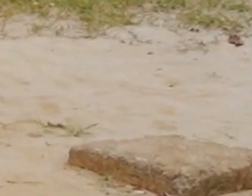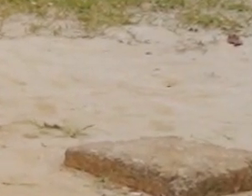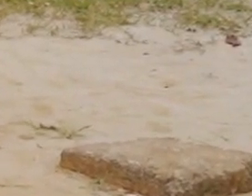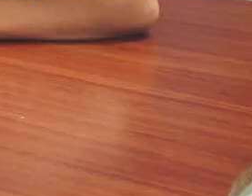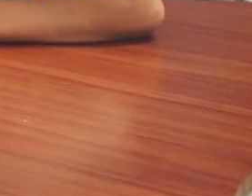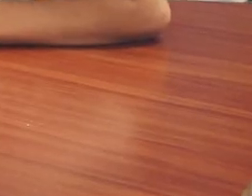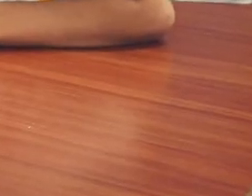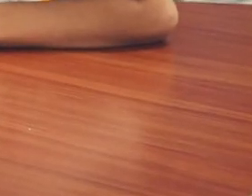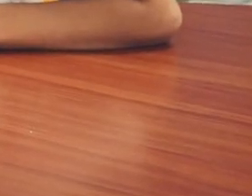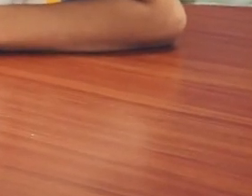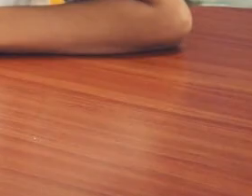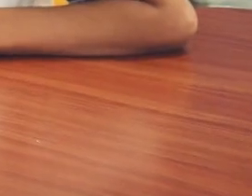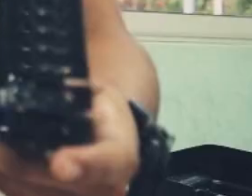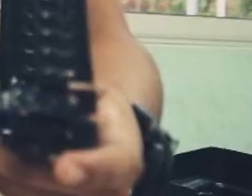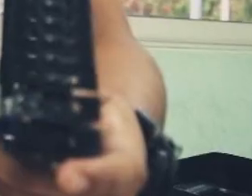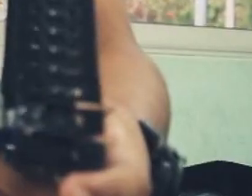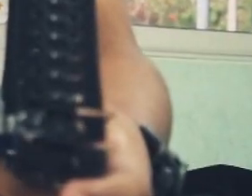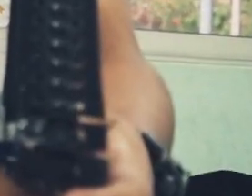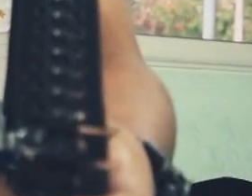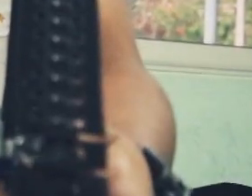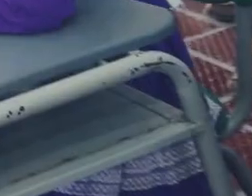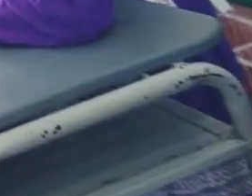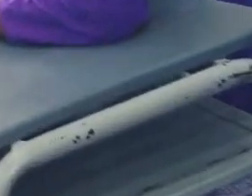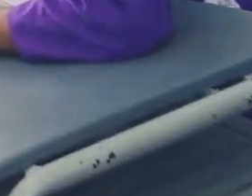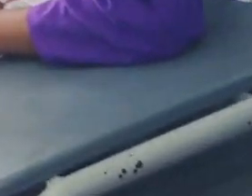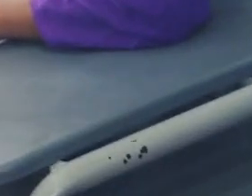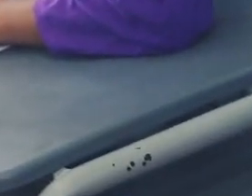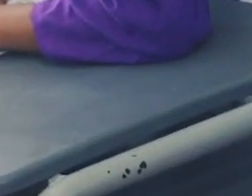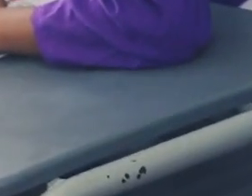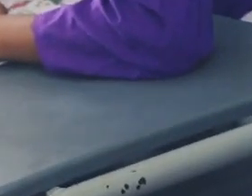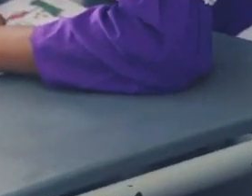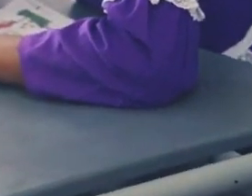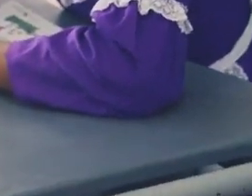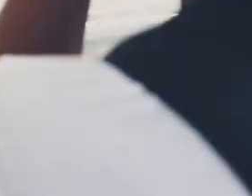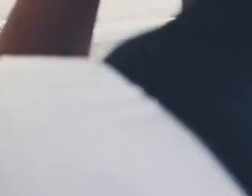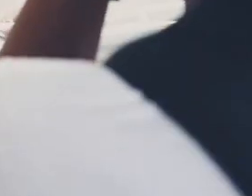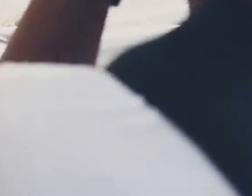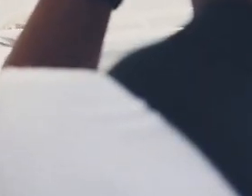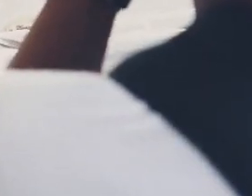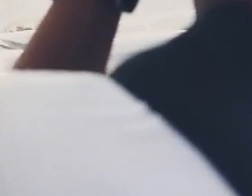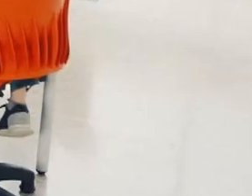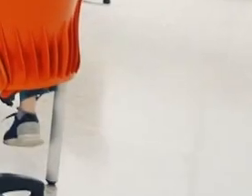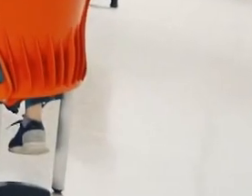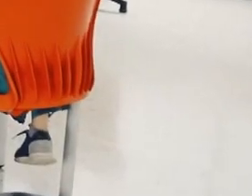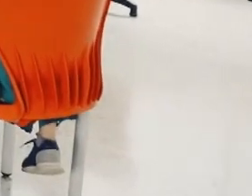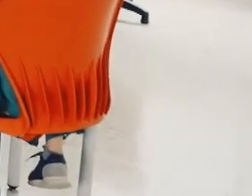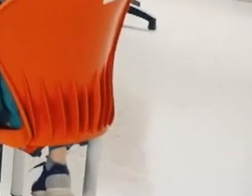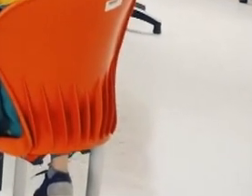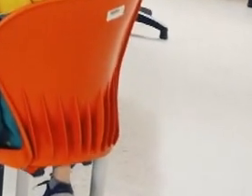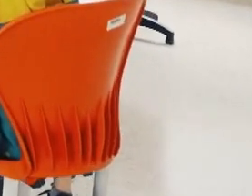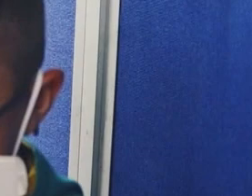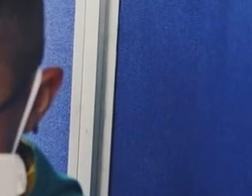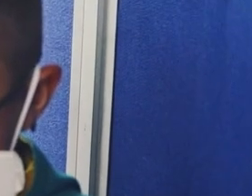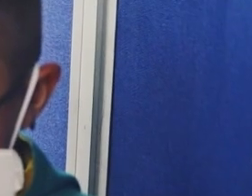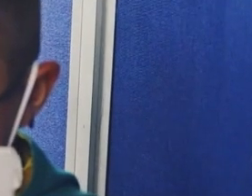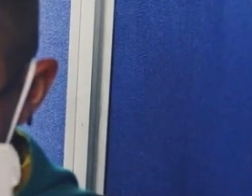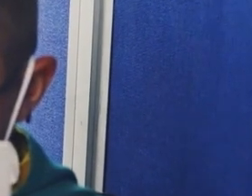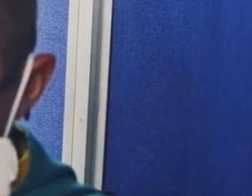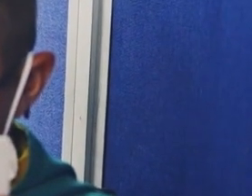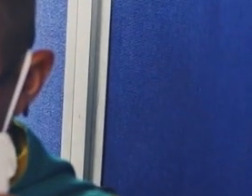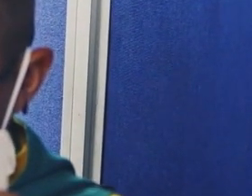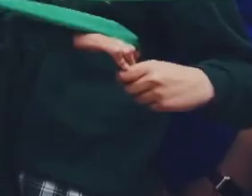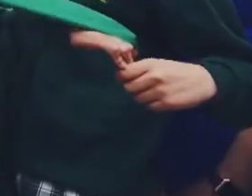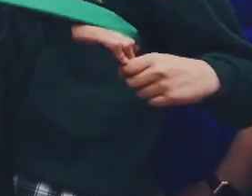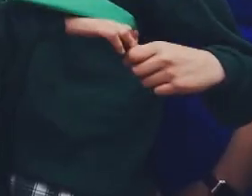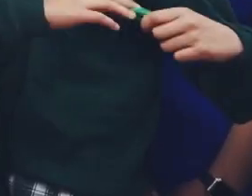Me ayuda a crecer y a salir adelante, y es emocionante ver que se nota el